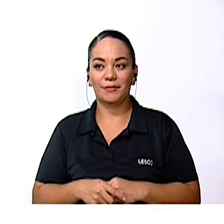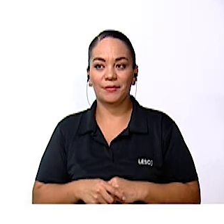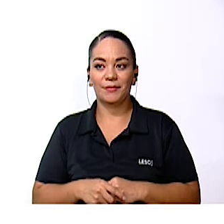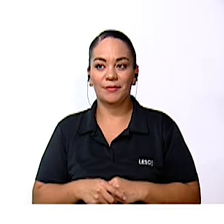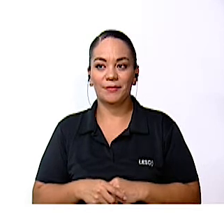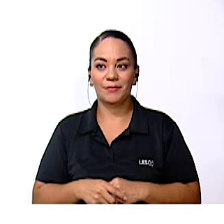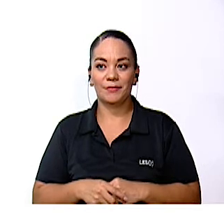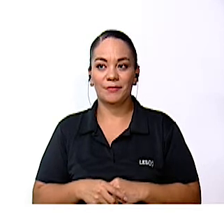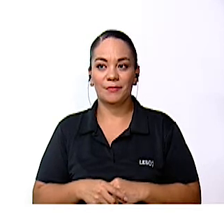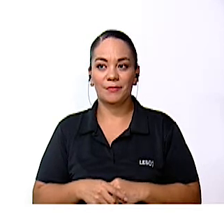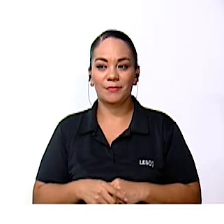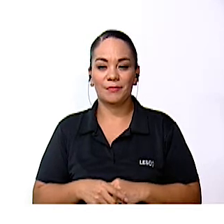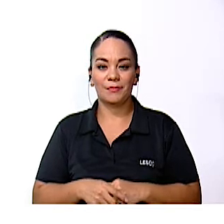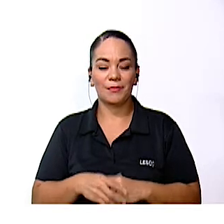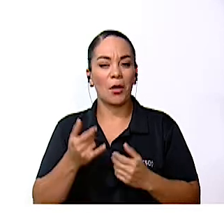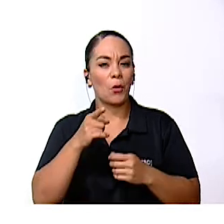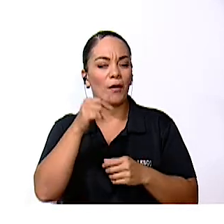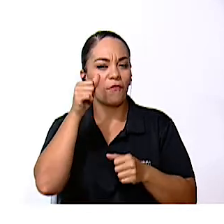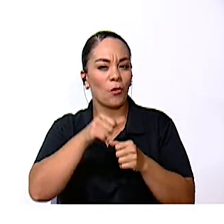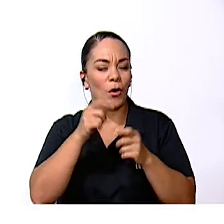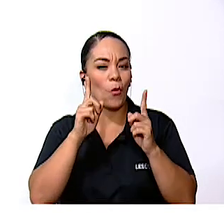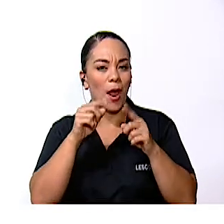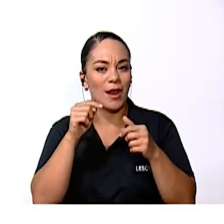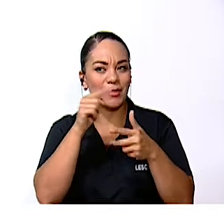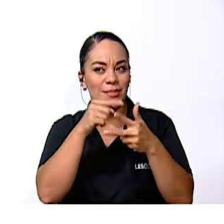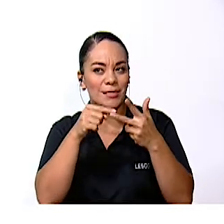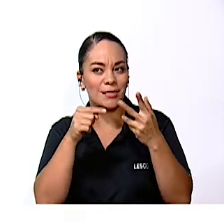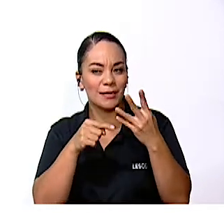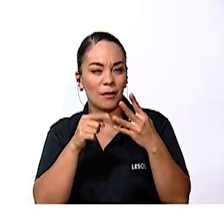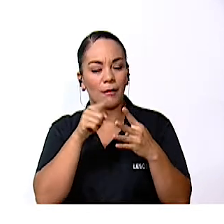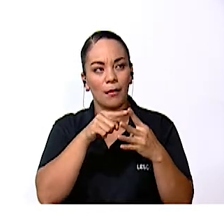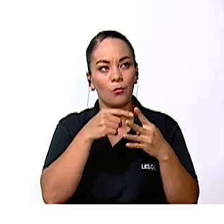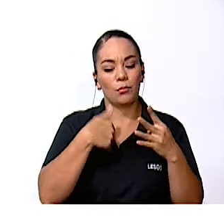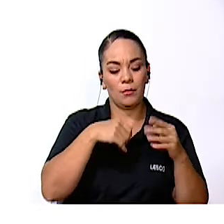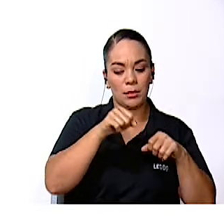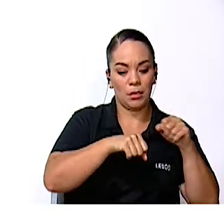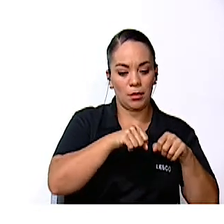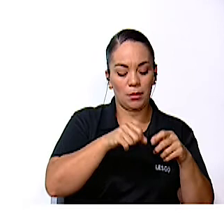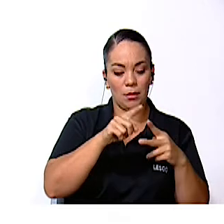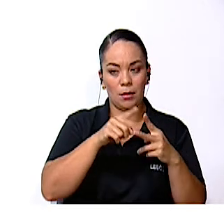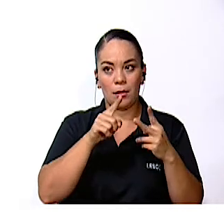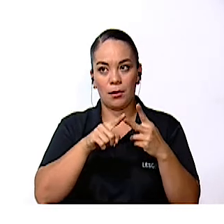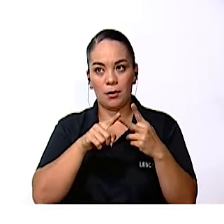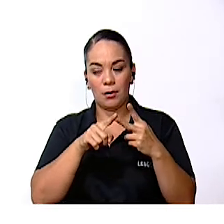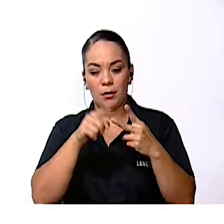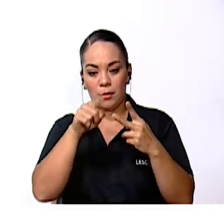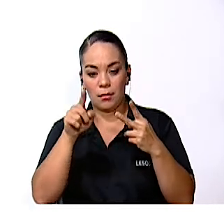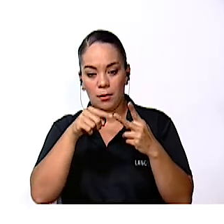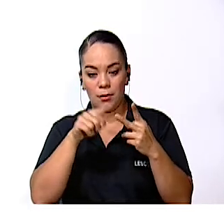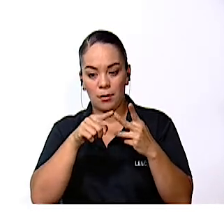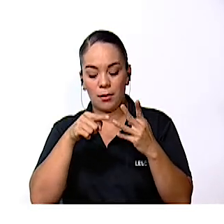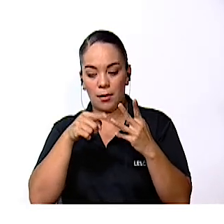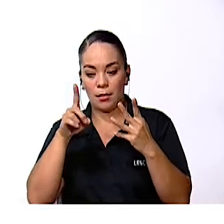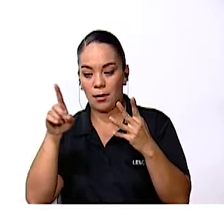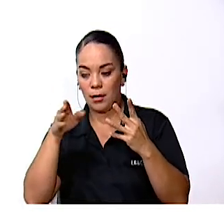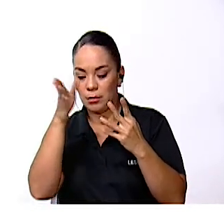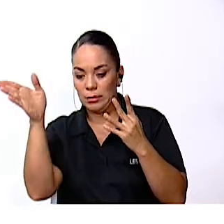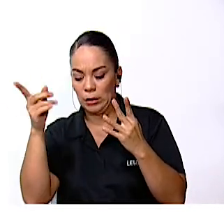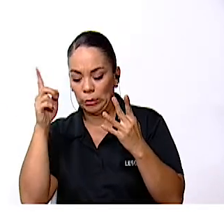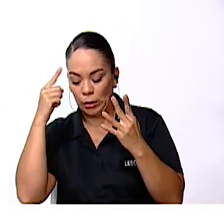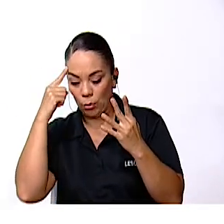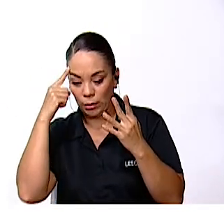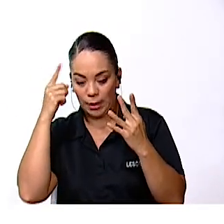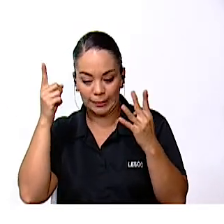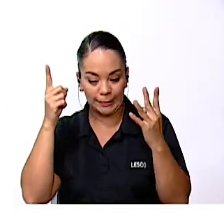Ahora tú En bicicleta Esta Derecha Y cuál era la otra